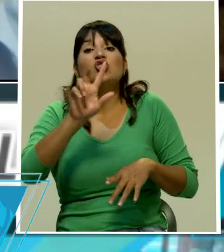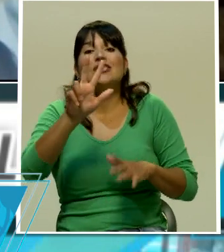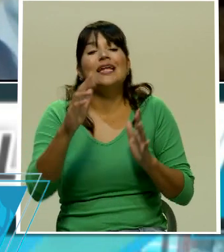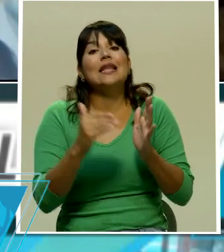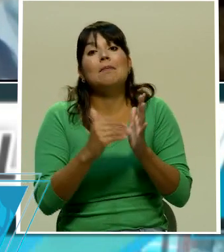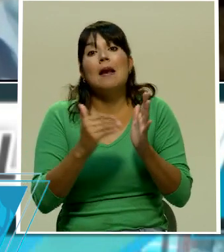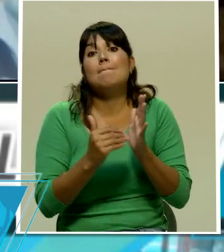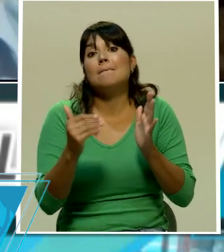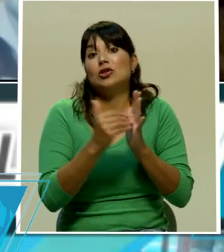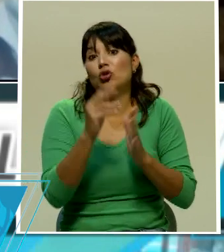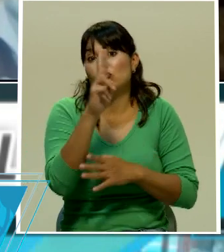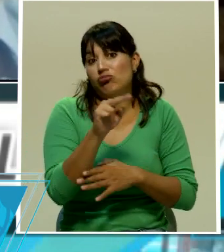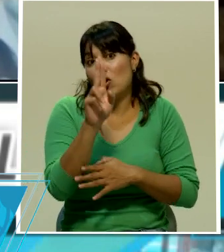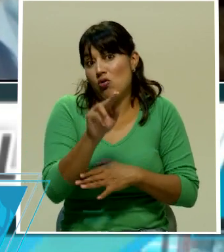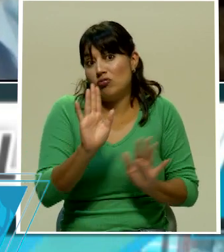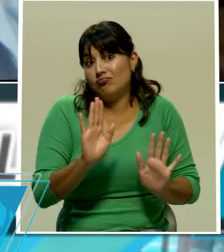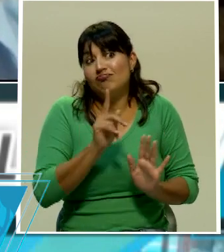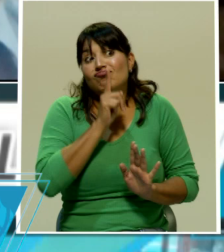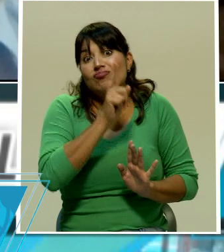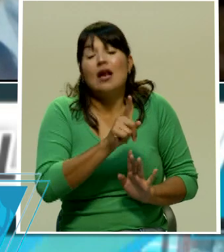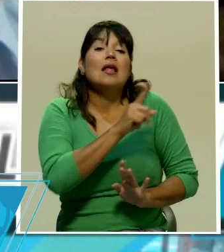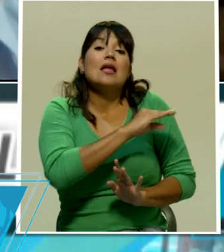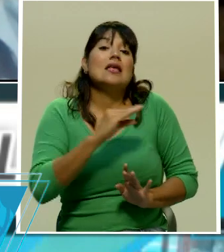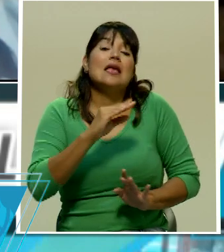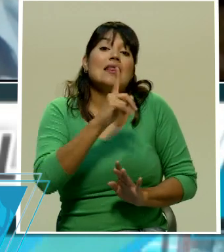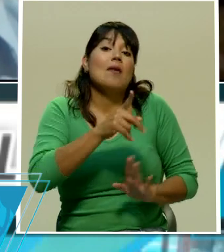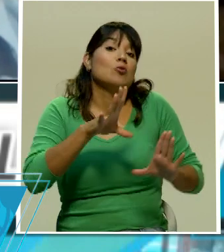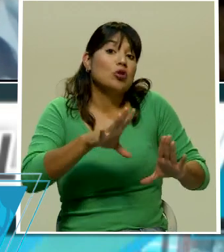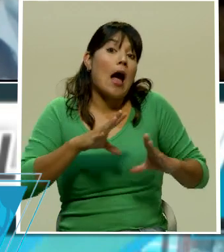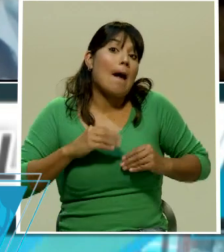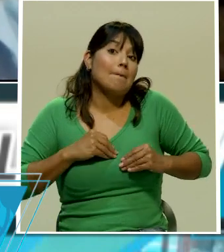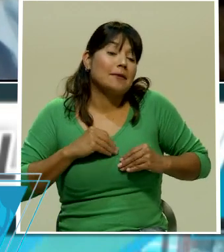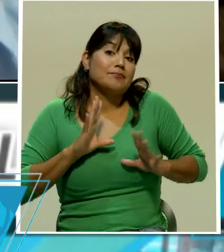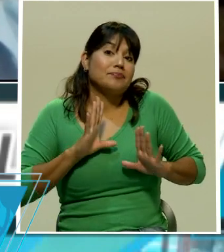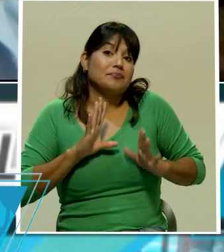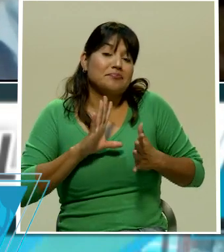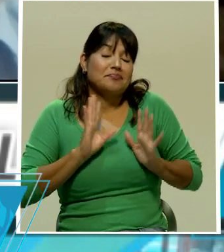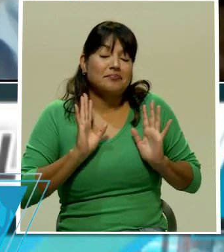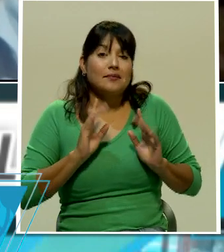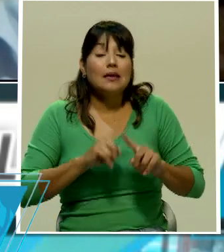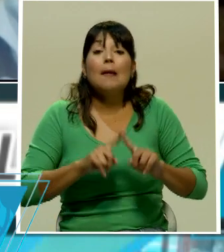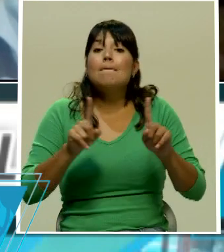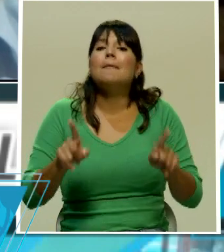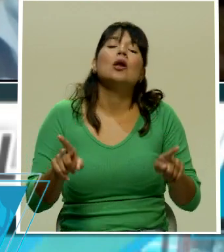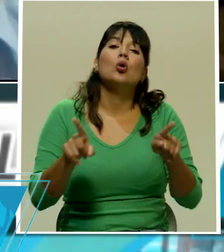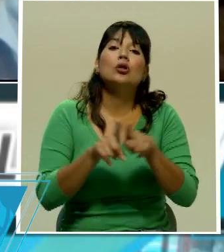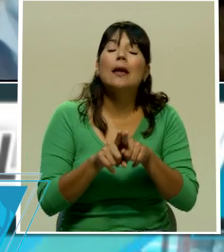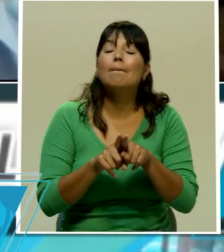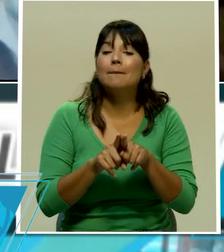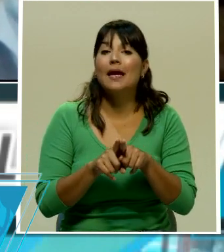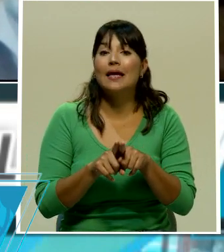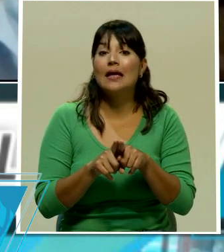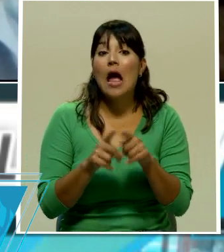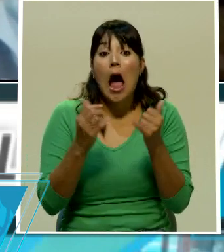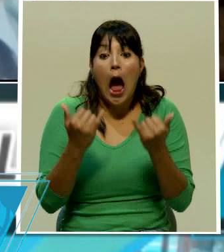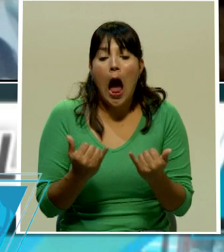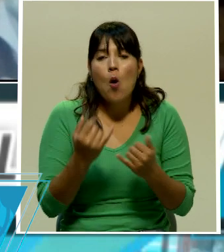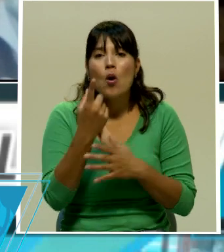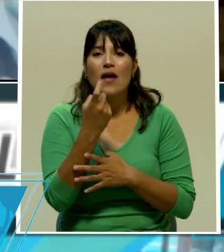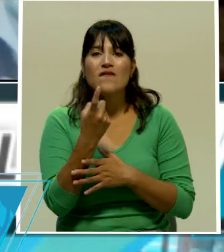y hay que aprender a convivir con ella pero también faltan ahora afinar